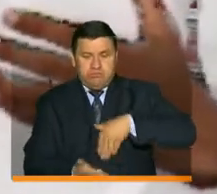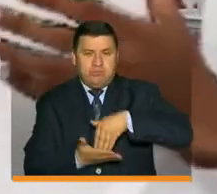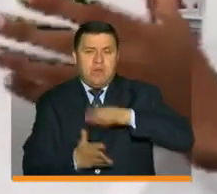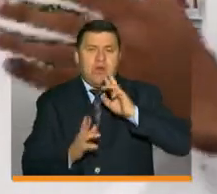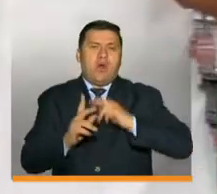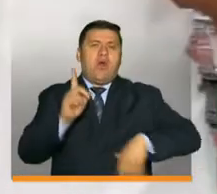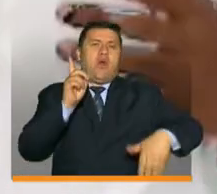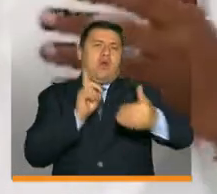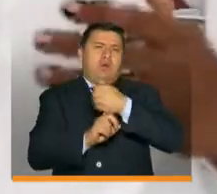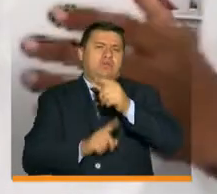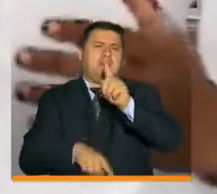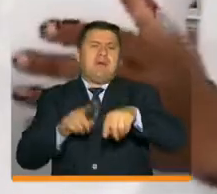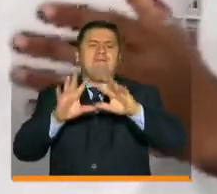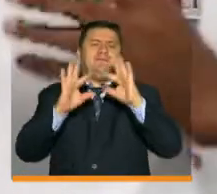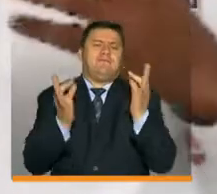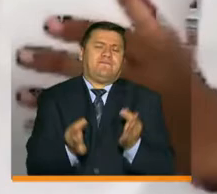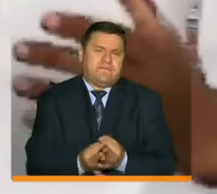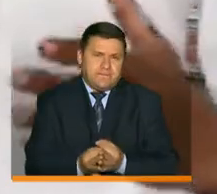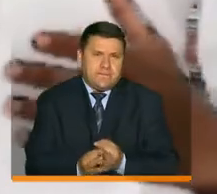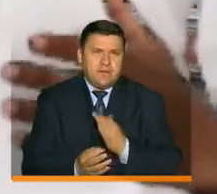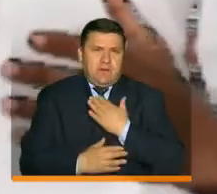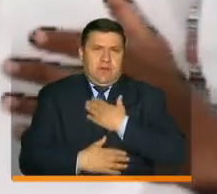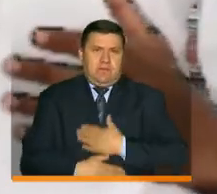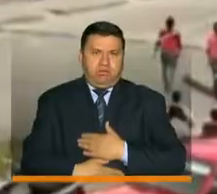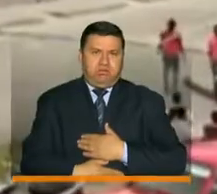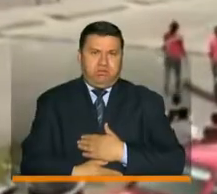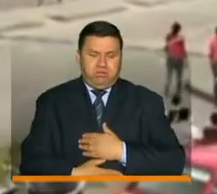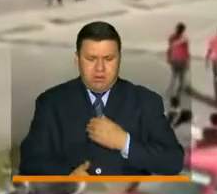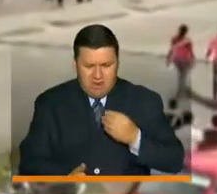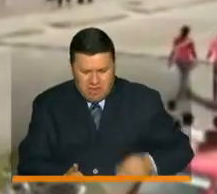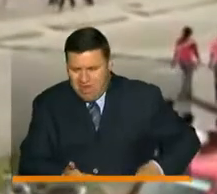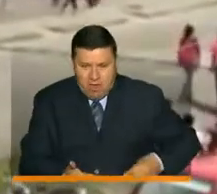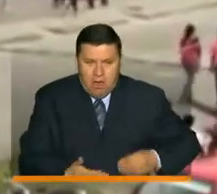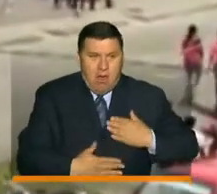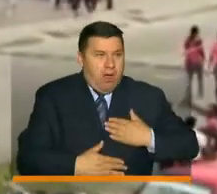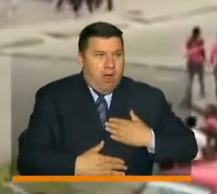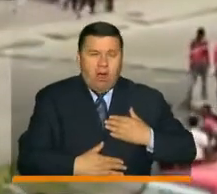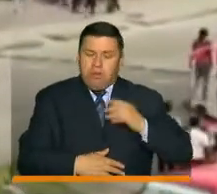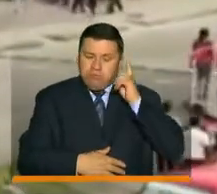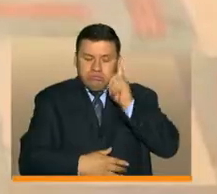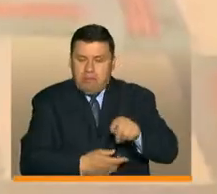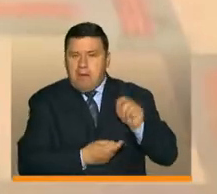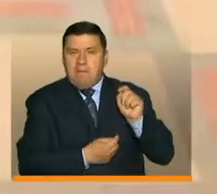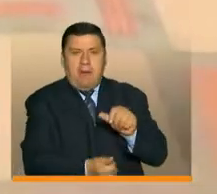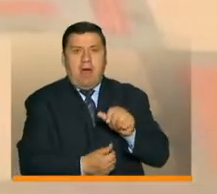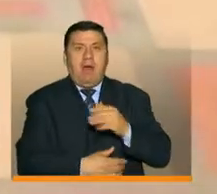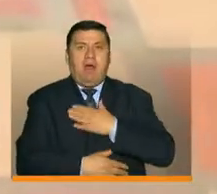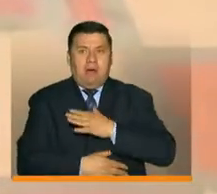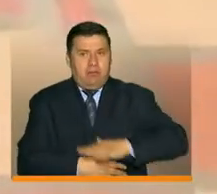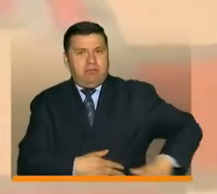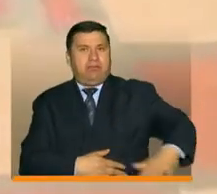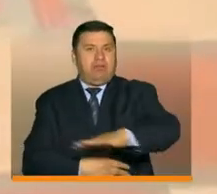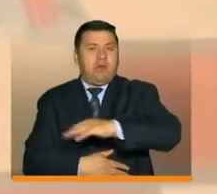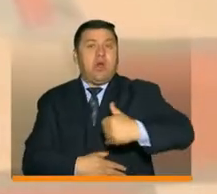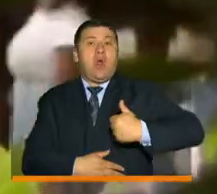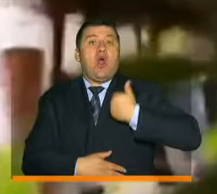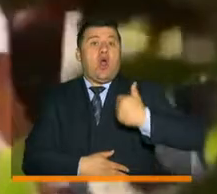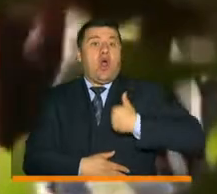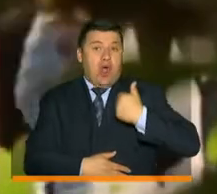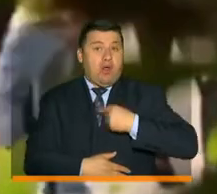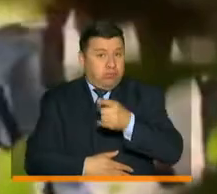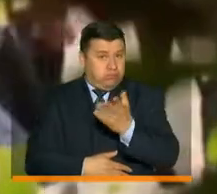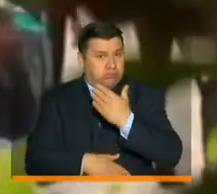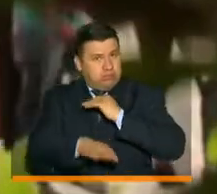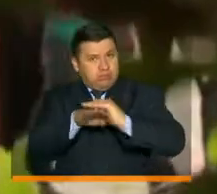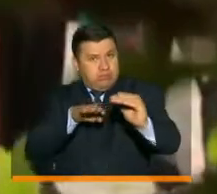lograr que muchas familias alivien su economía y desde luego generamos las condiciones para que estos jóvenes, a los